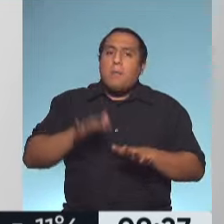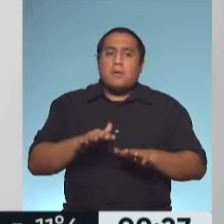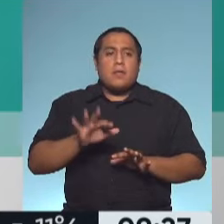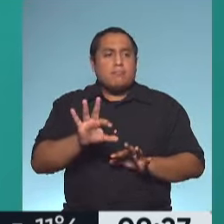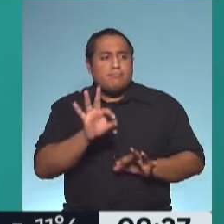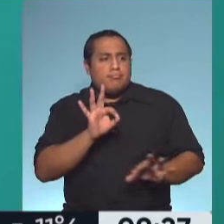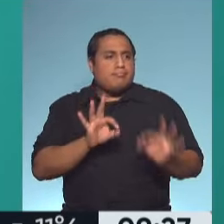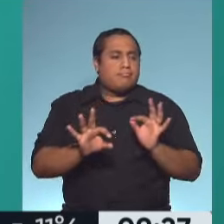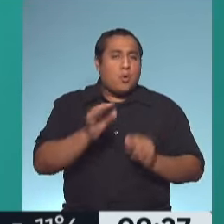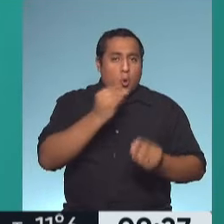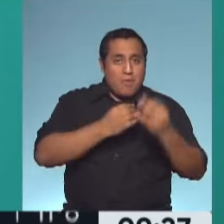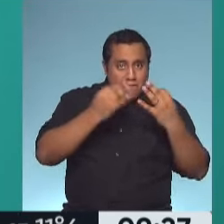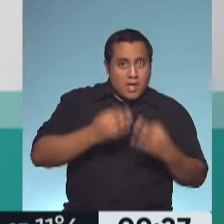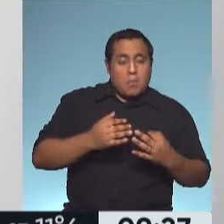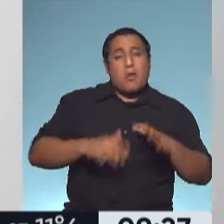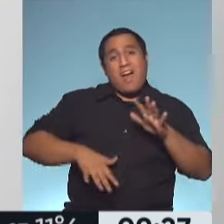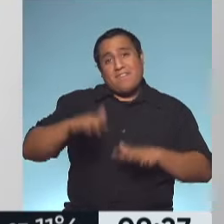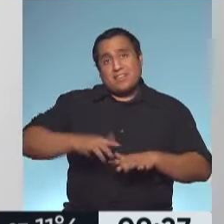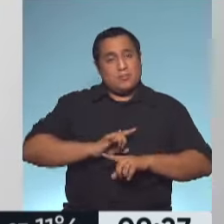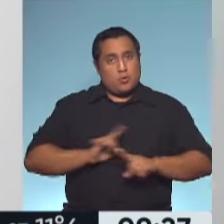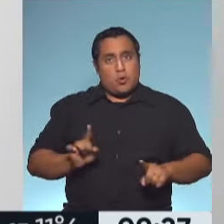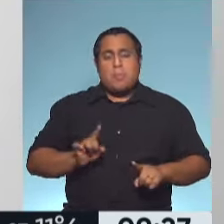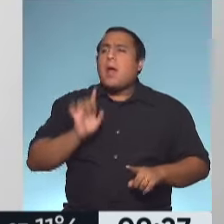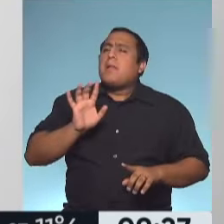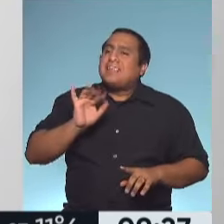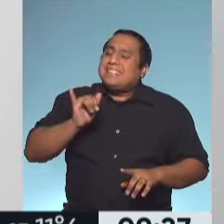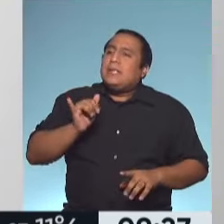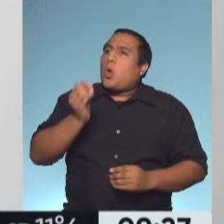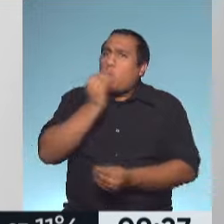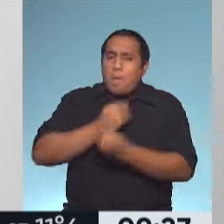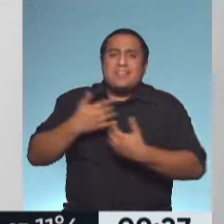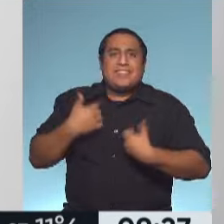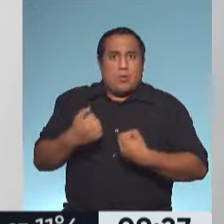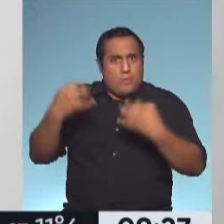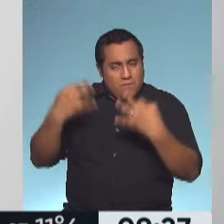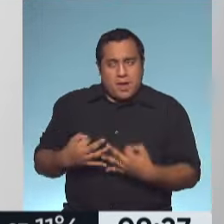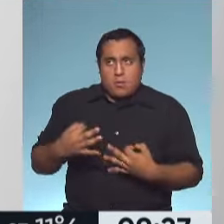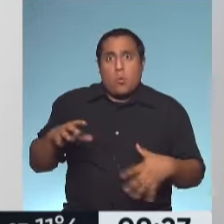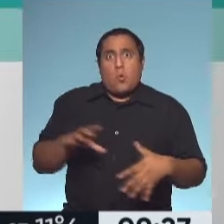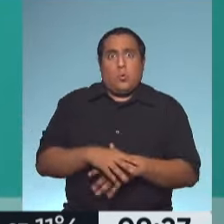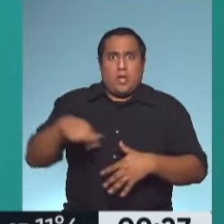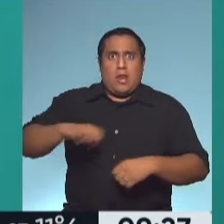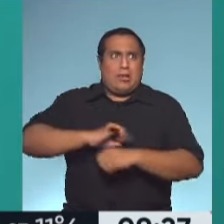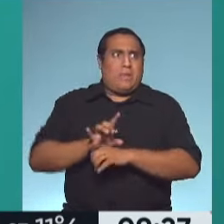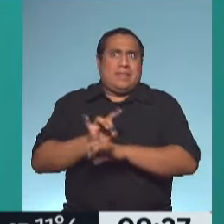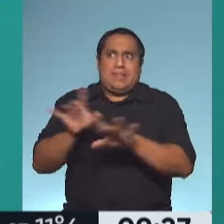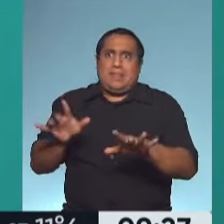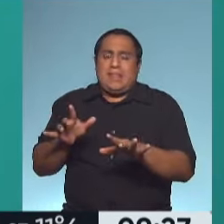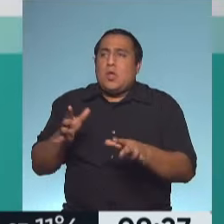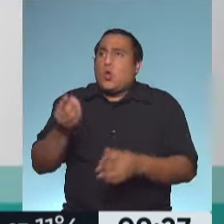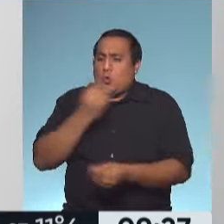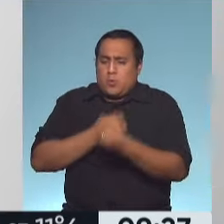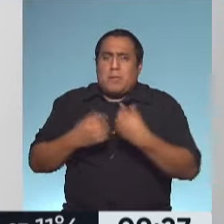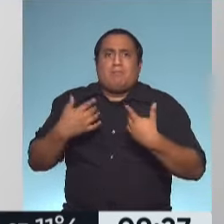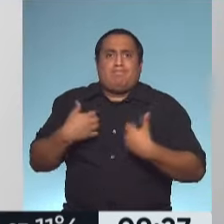Claro, ese es el desafío, cómo alimentarnos saludablemente en pandemia, casi te diría que es el título, ¿cómo hacemos ante